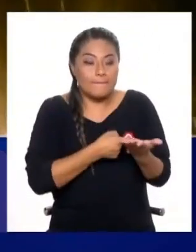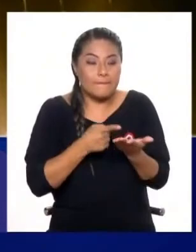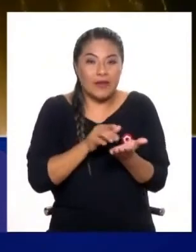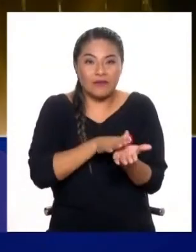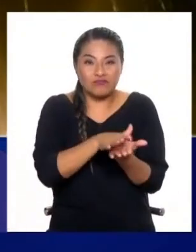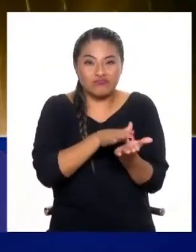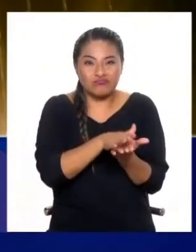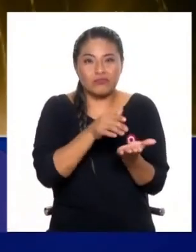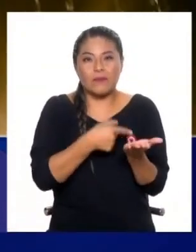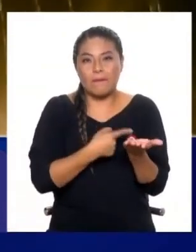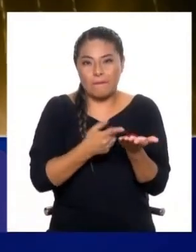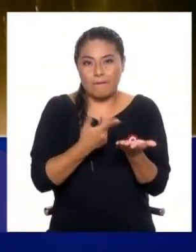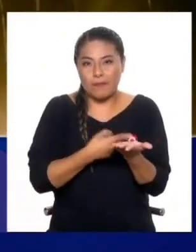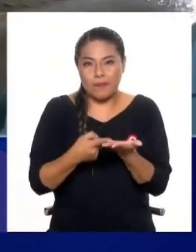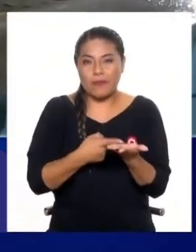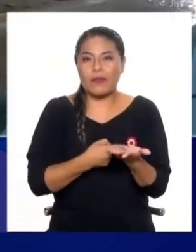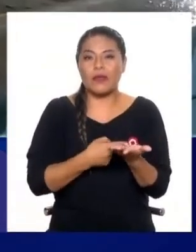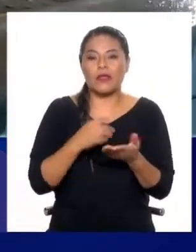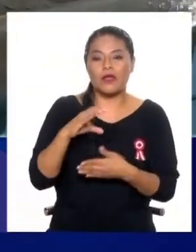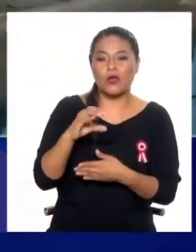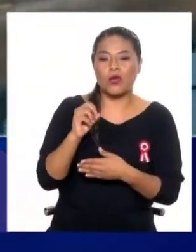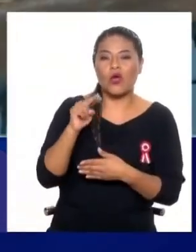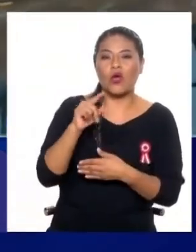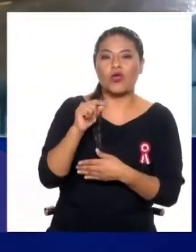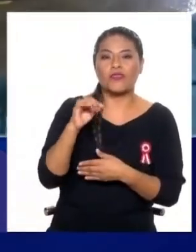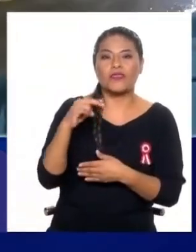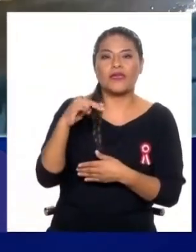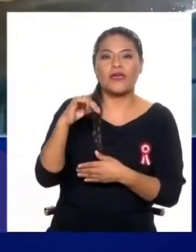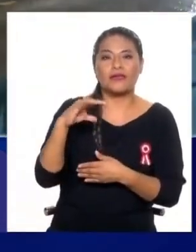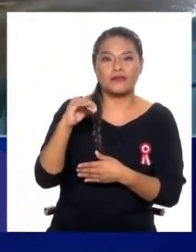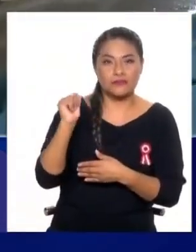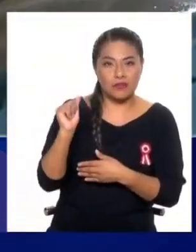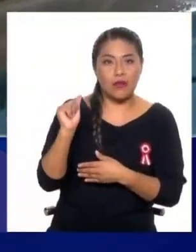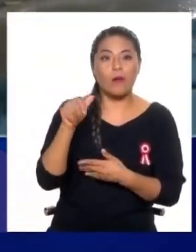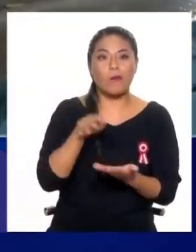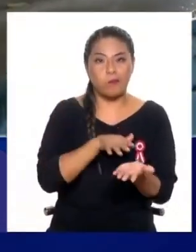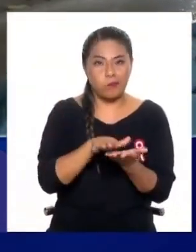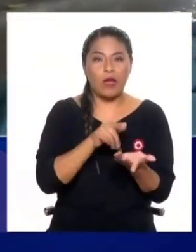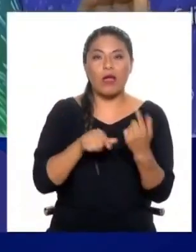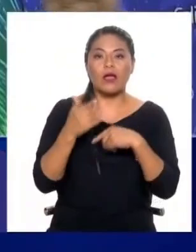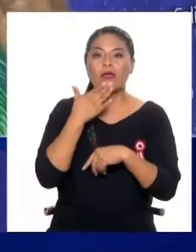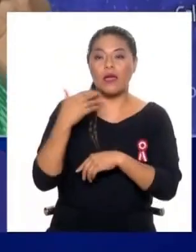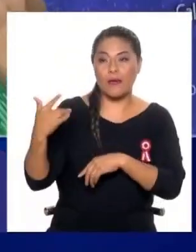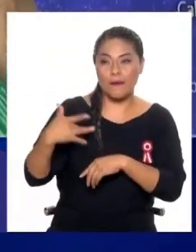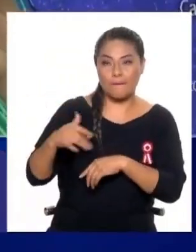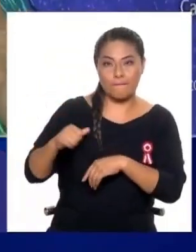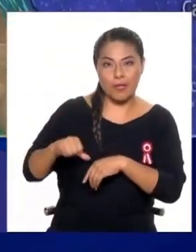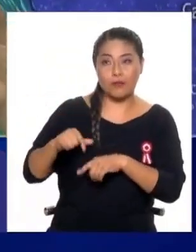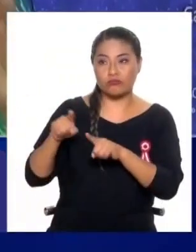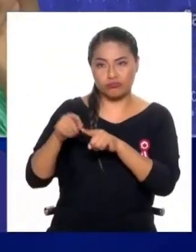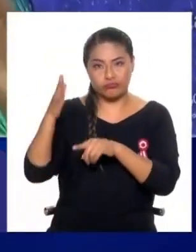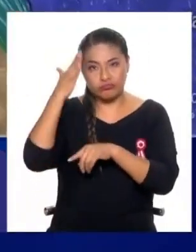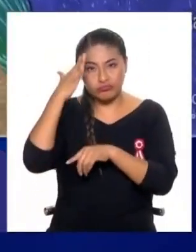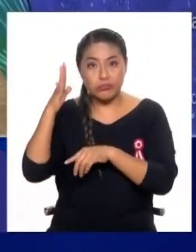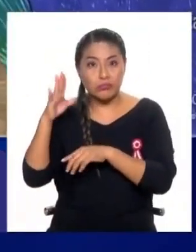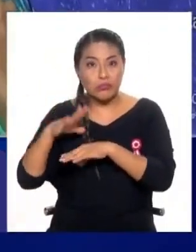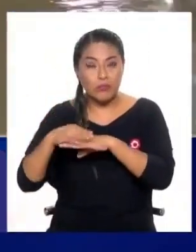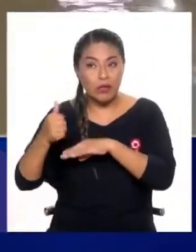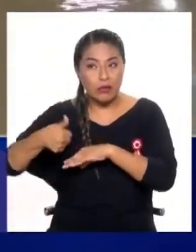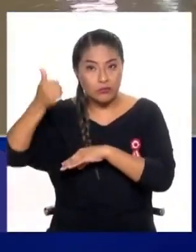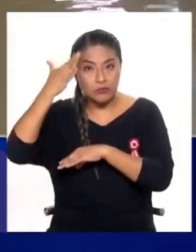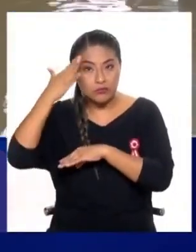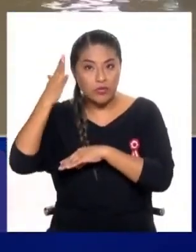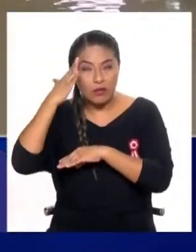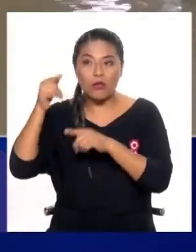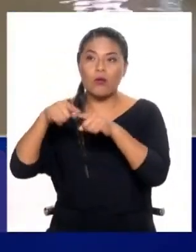de contingencia, perdón, sea socializado no solamente entre las autoridades, sino también con la población. Por ejemplo, ¿qué pasa si